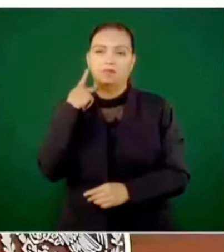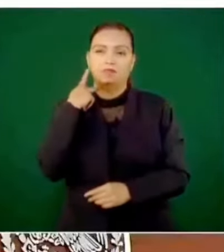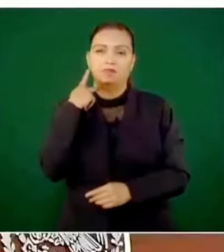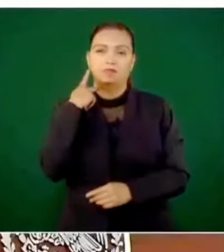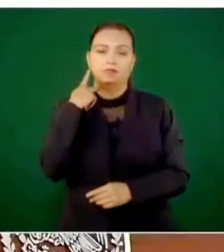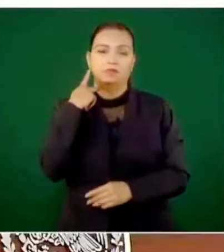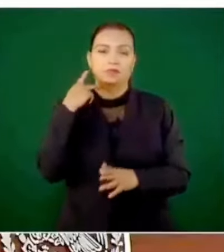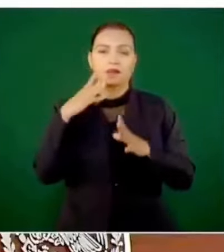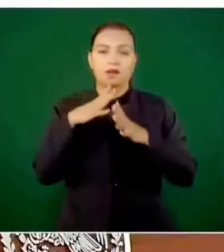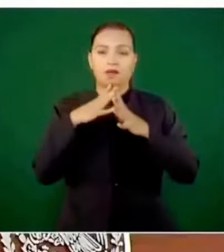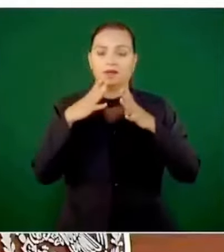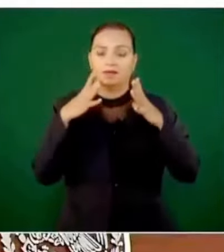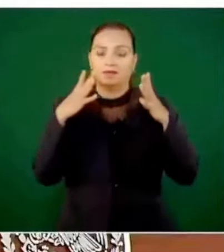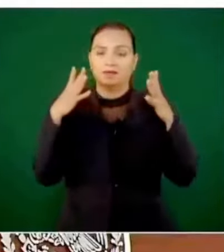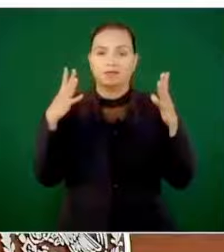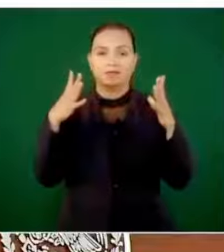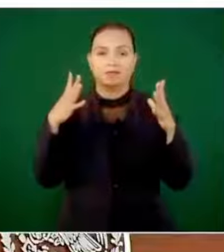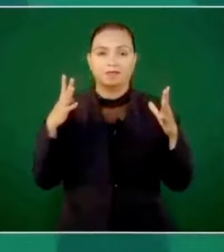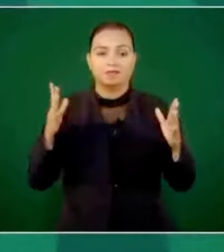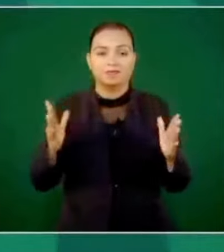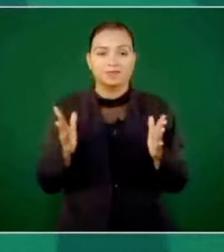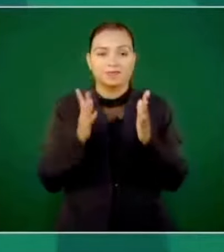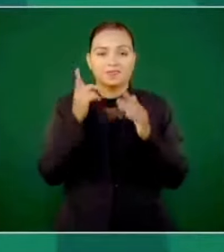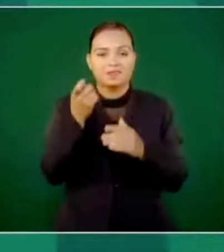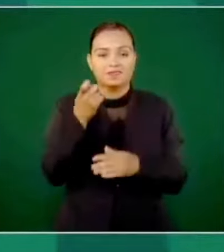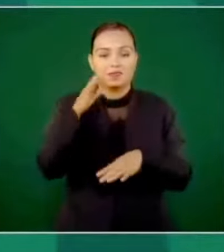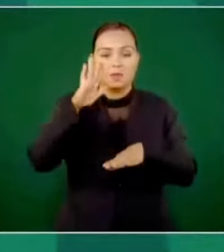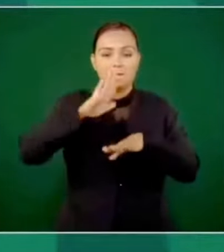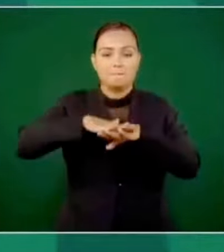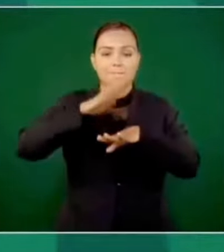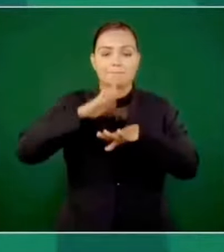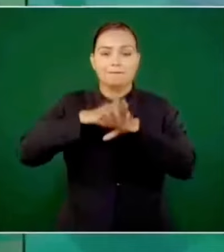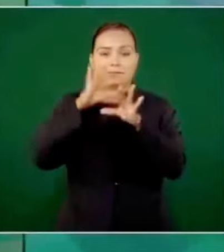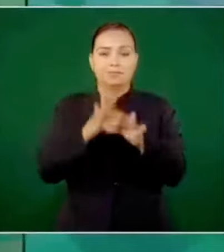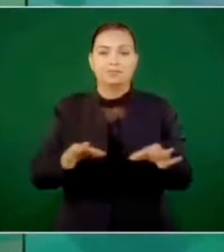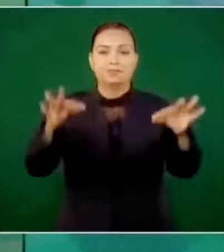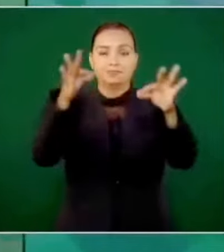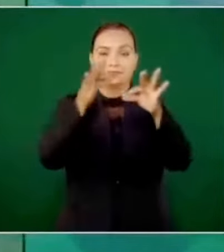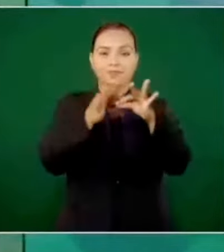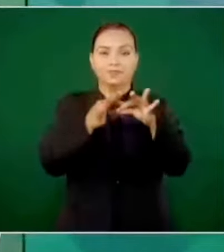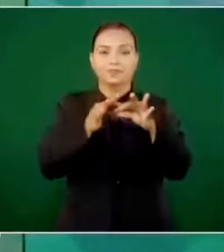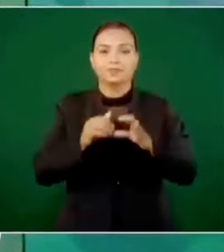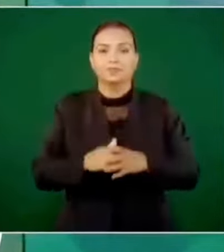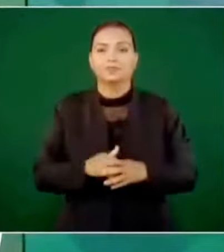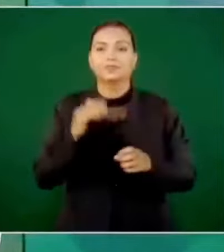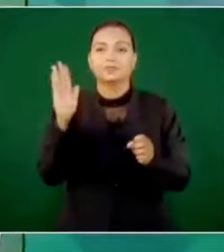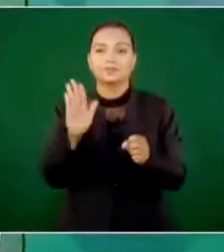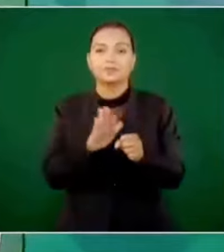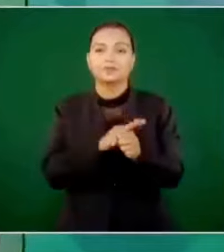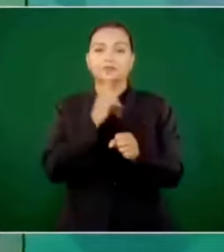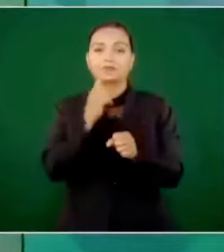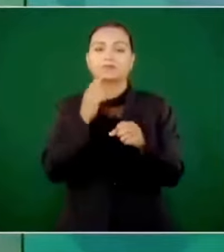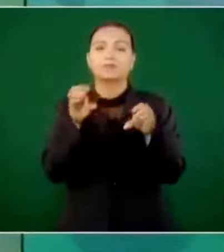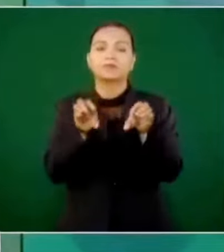magistral, que eso es lo más importante, porque como